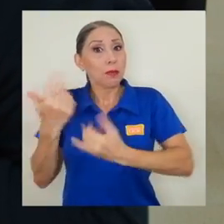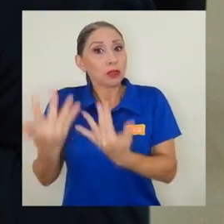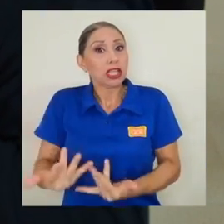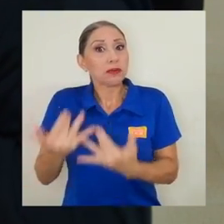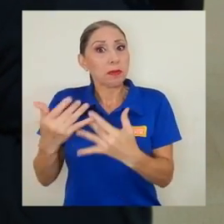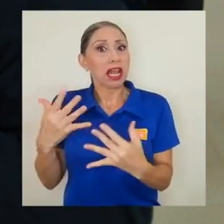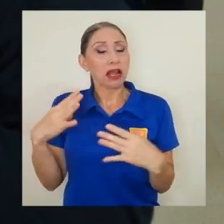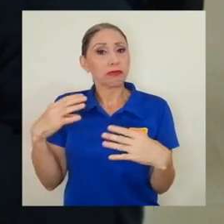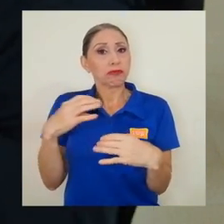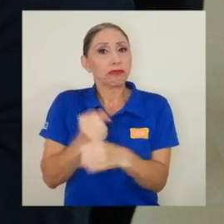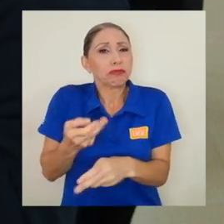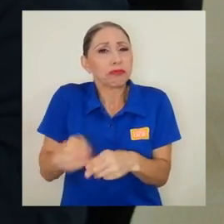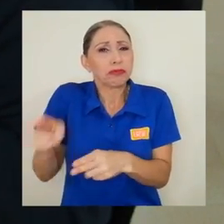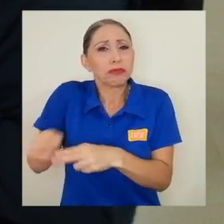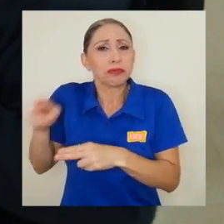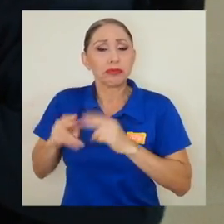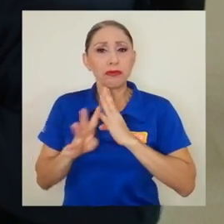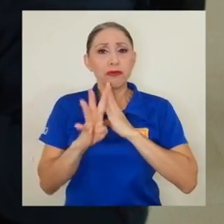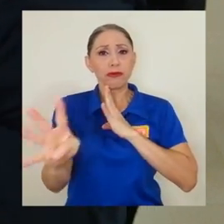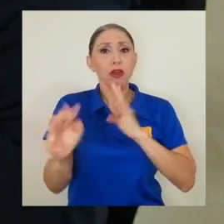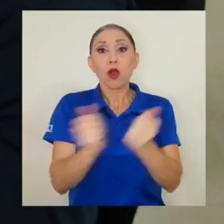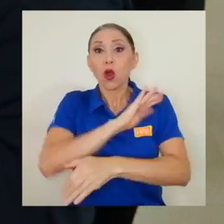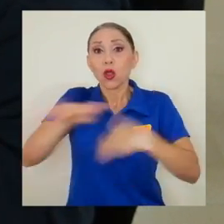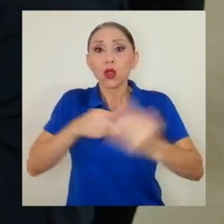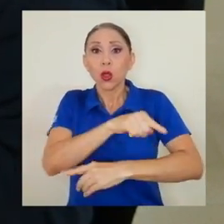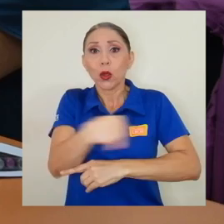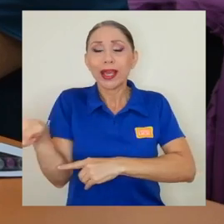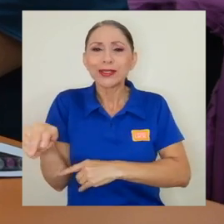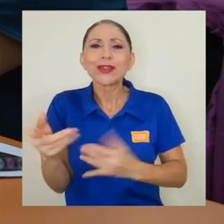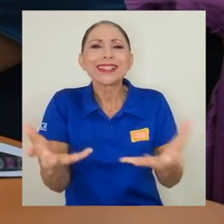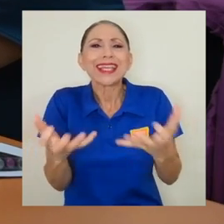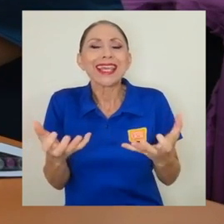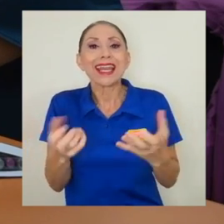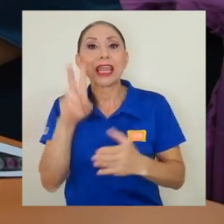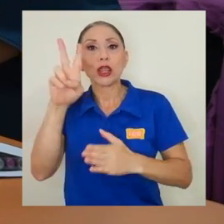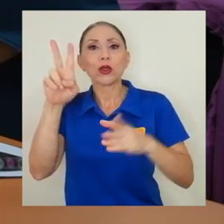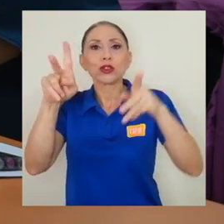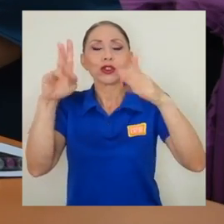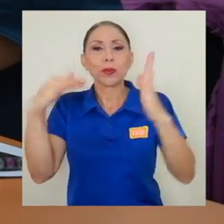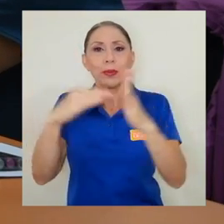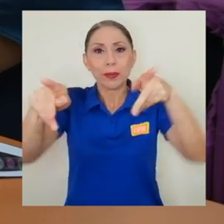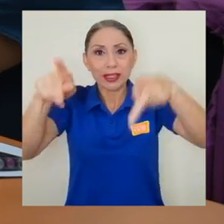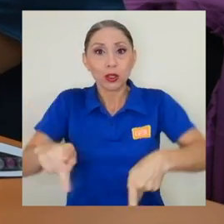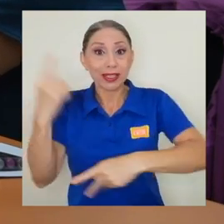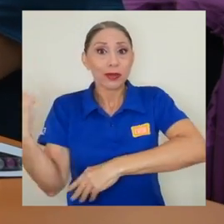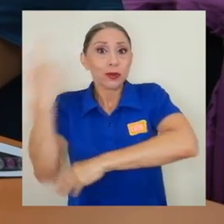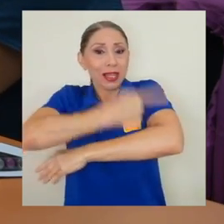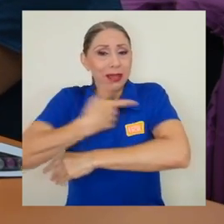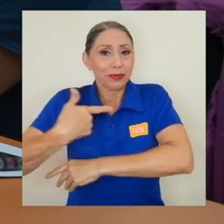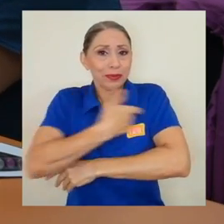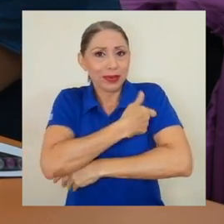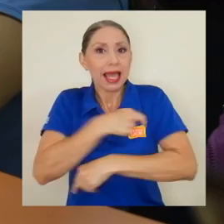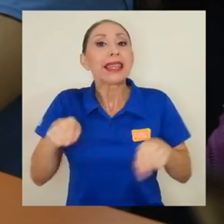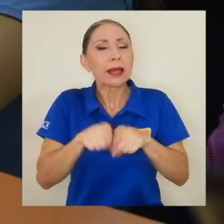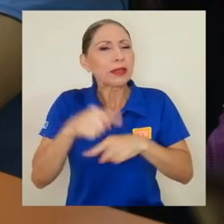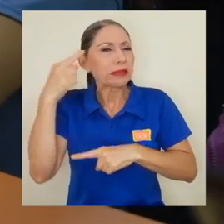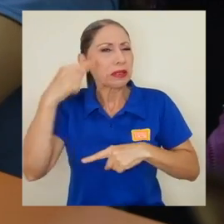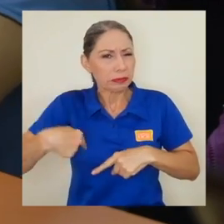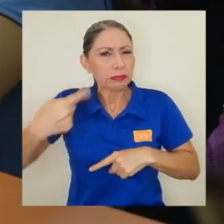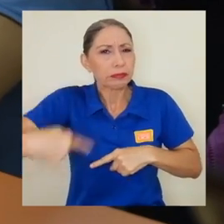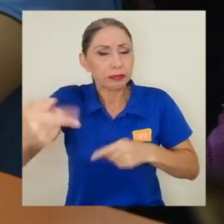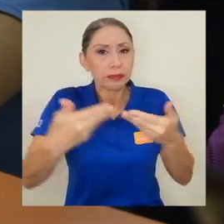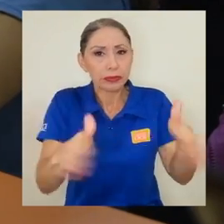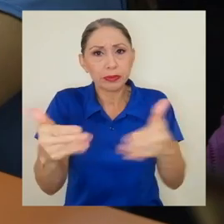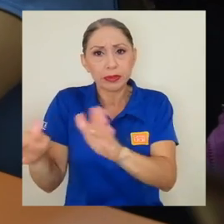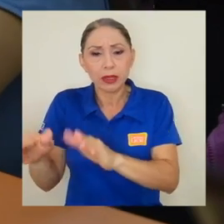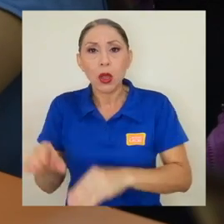Con todas estas acciones, se espera vacunar a casi 2.000 usuarios por día. En este momento, también se gestiona la eventual apertura de otros centros en las